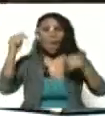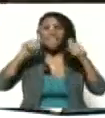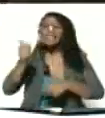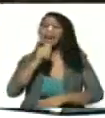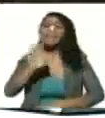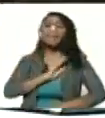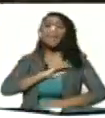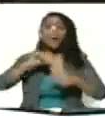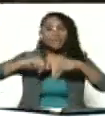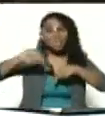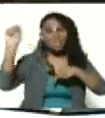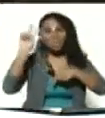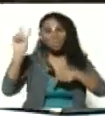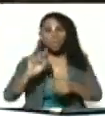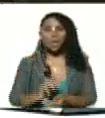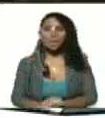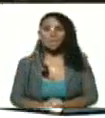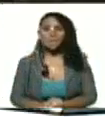pertenece a Venezuela.